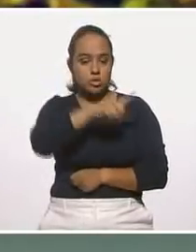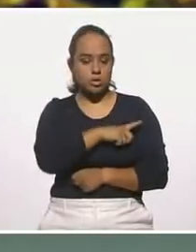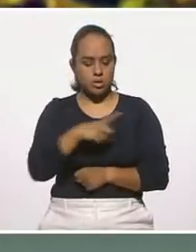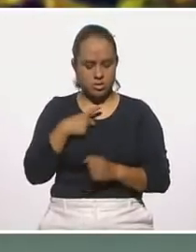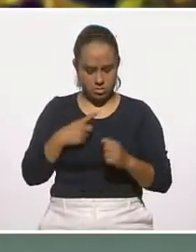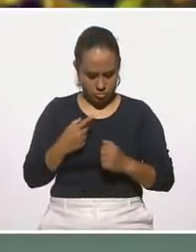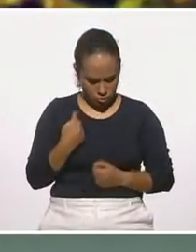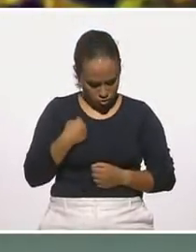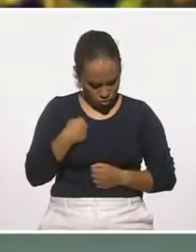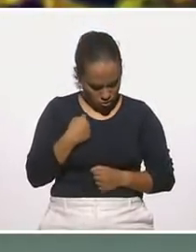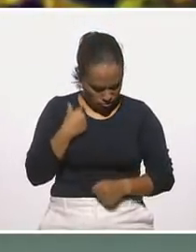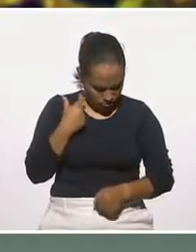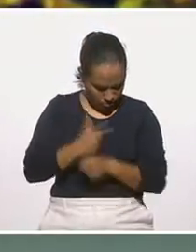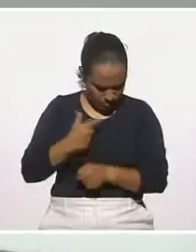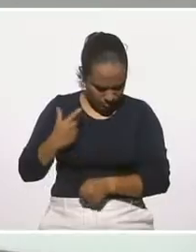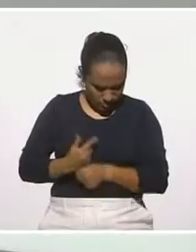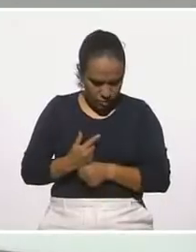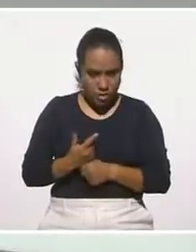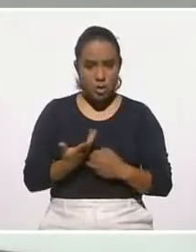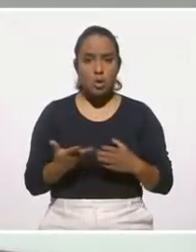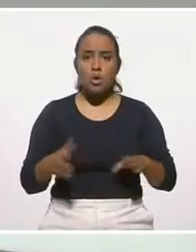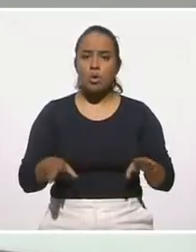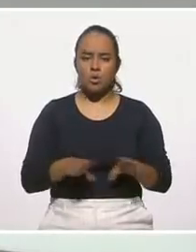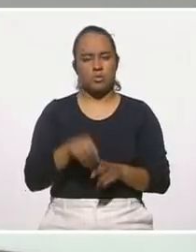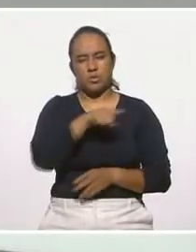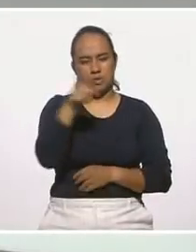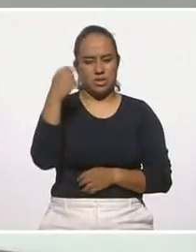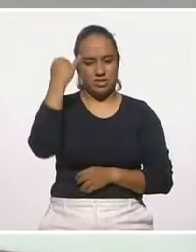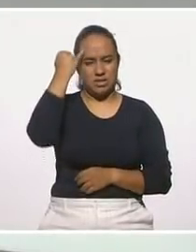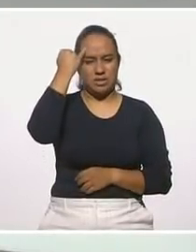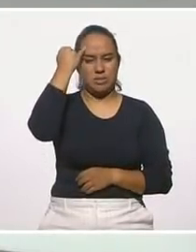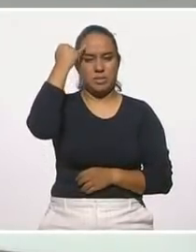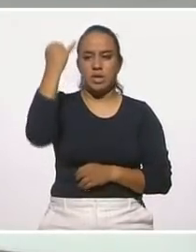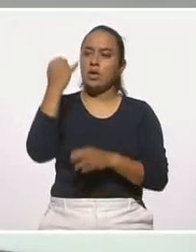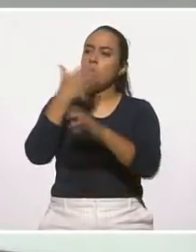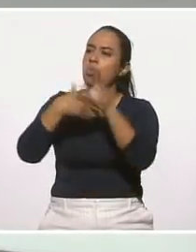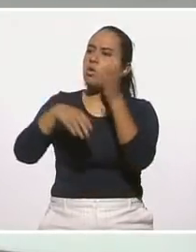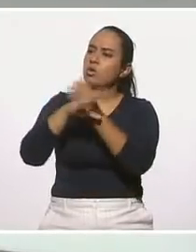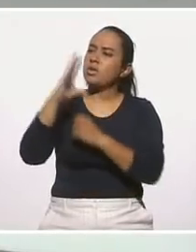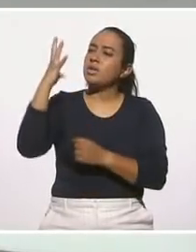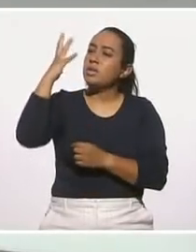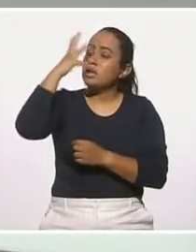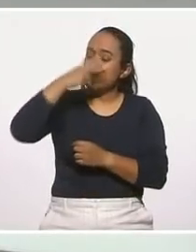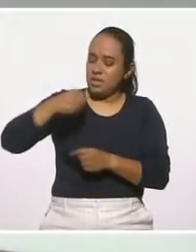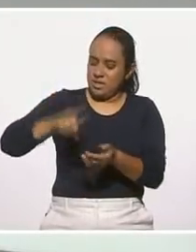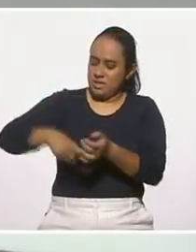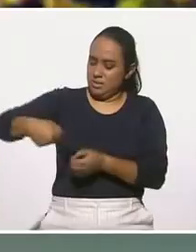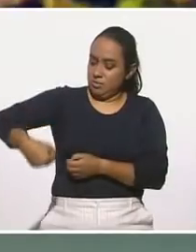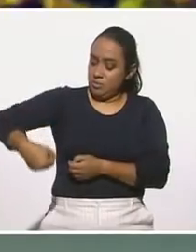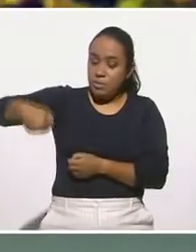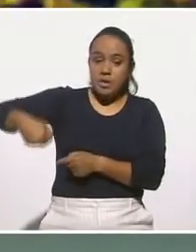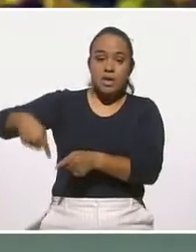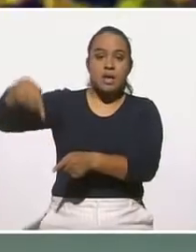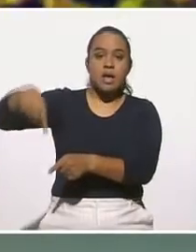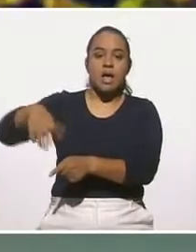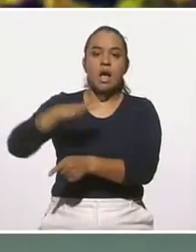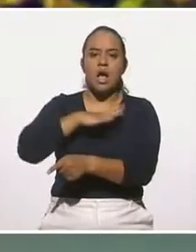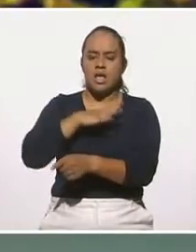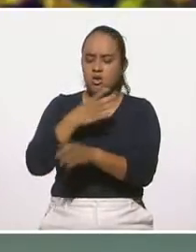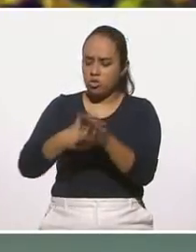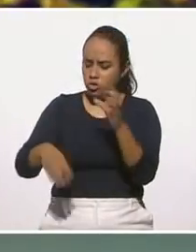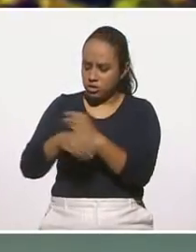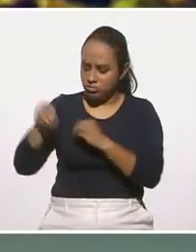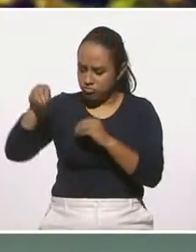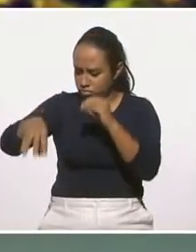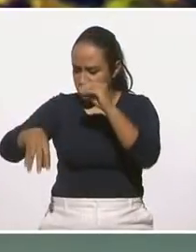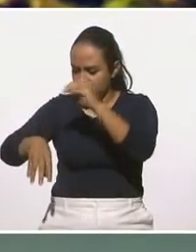identifiquen justamente con ese, imagínense, vamos a ver lo bonito, que fuera un portafolio en donde tienes como depositadas muchas cosas